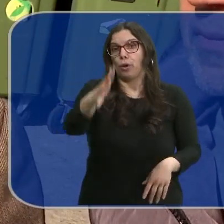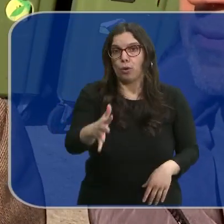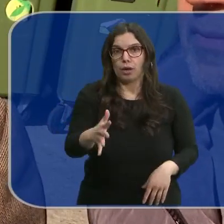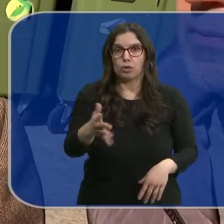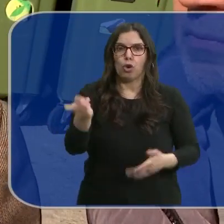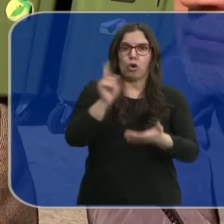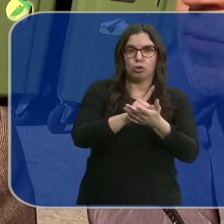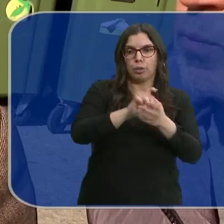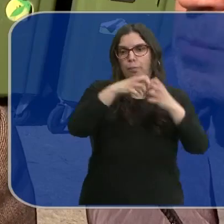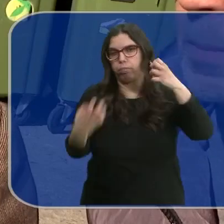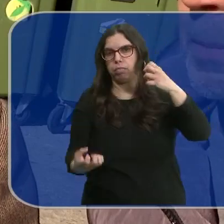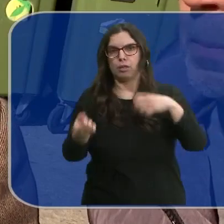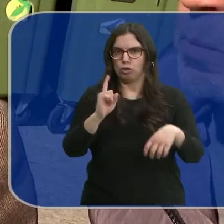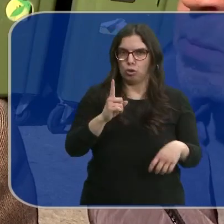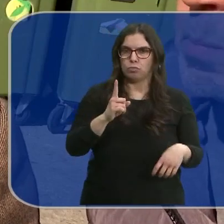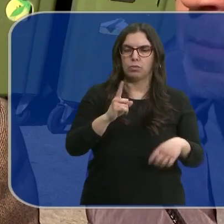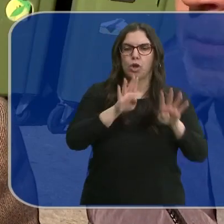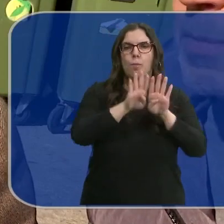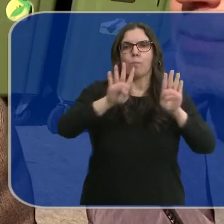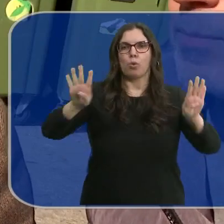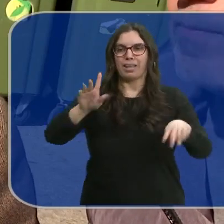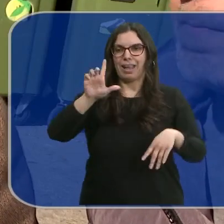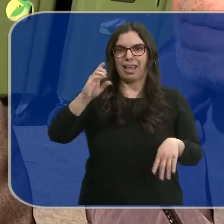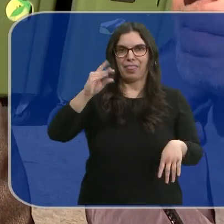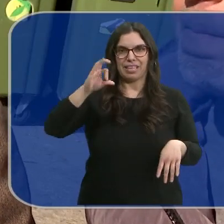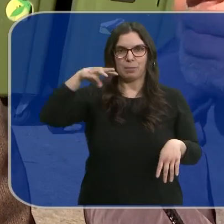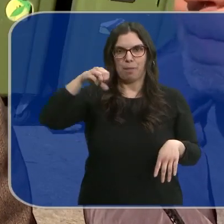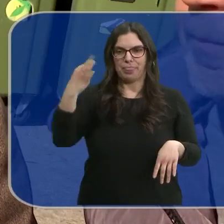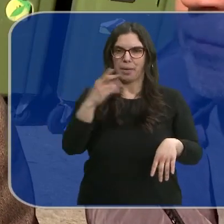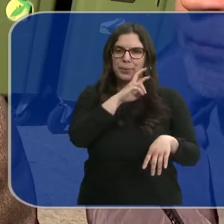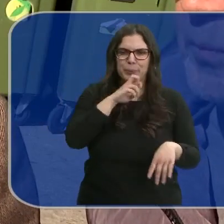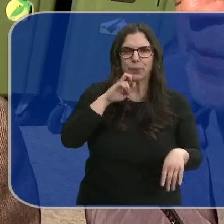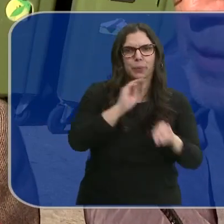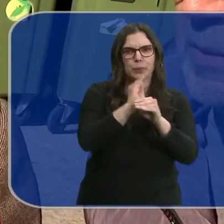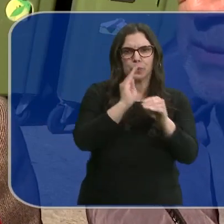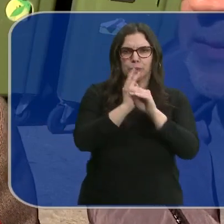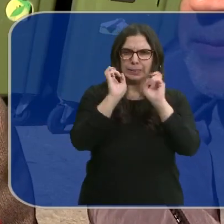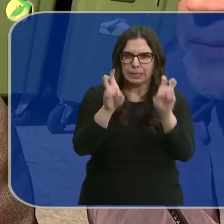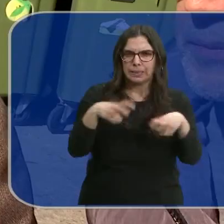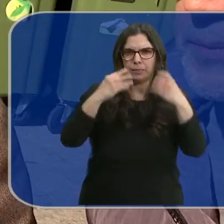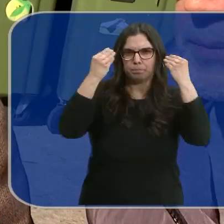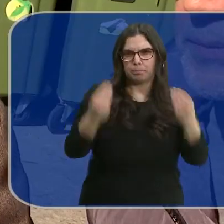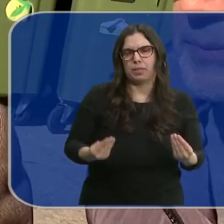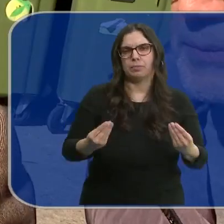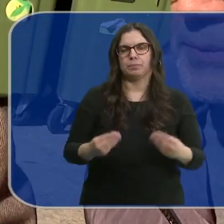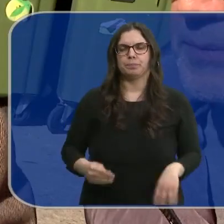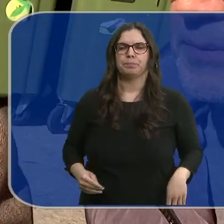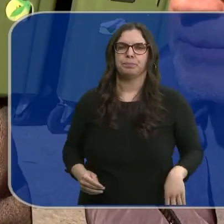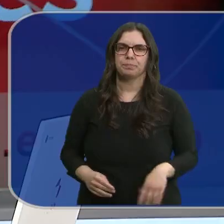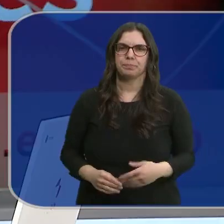que haya otro derrumbe. La muralla de Ledesma hay que tratarla en profundidad y en integridad.